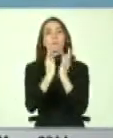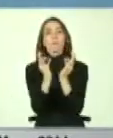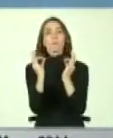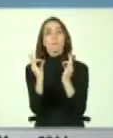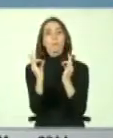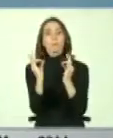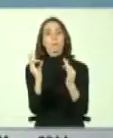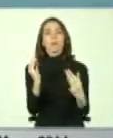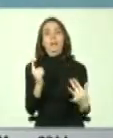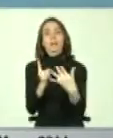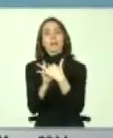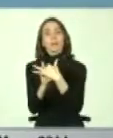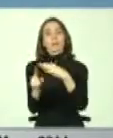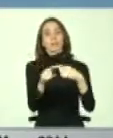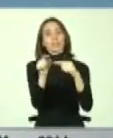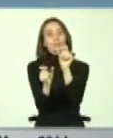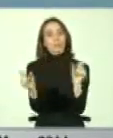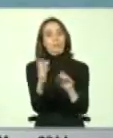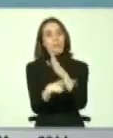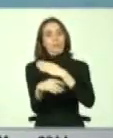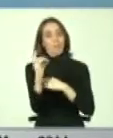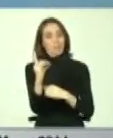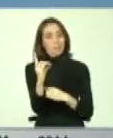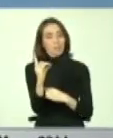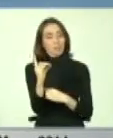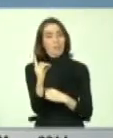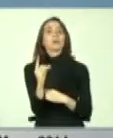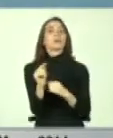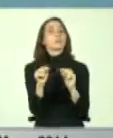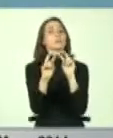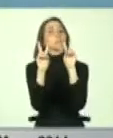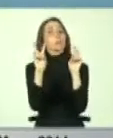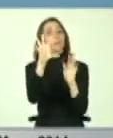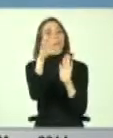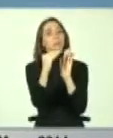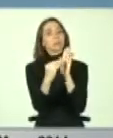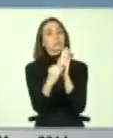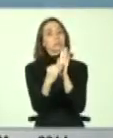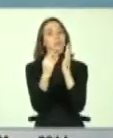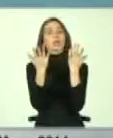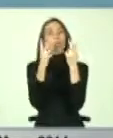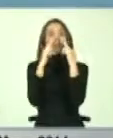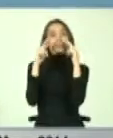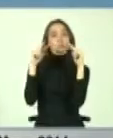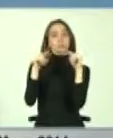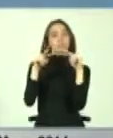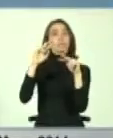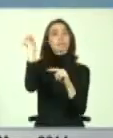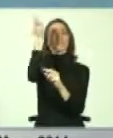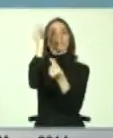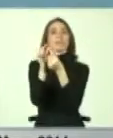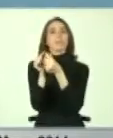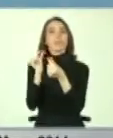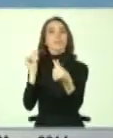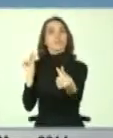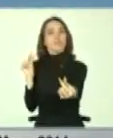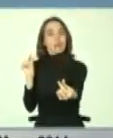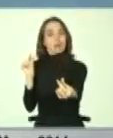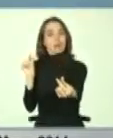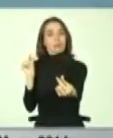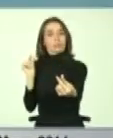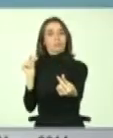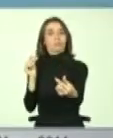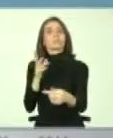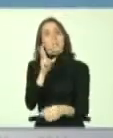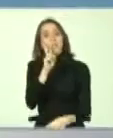personas con discapacidad, que se anima a abordar este tema con una perspectiva nacional. Sin duda